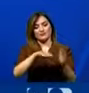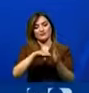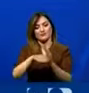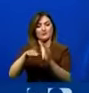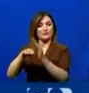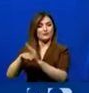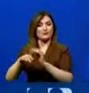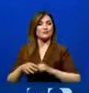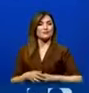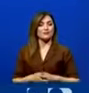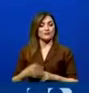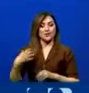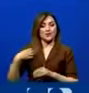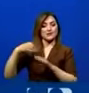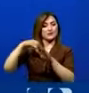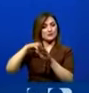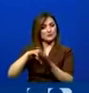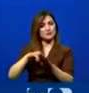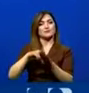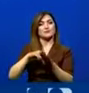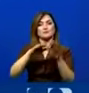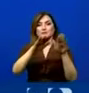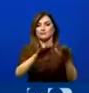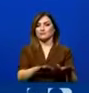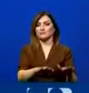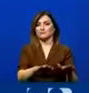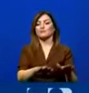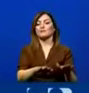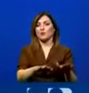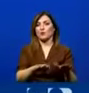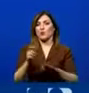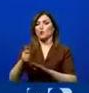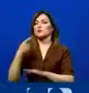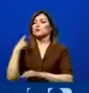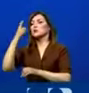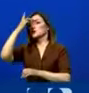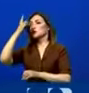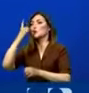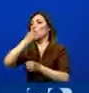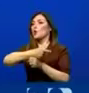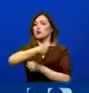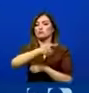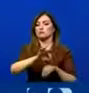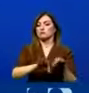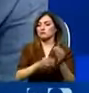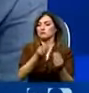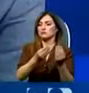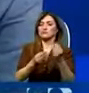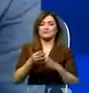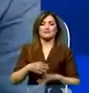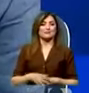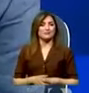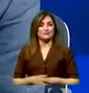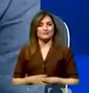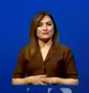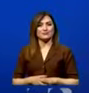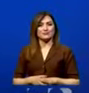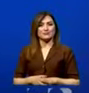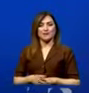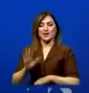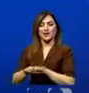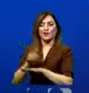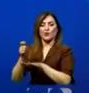con la garantía de que eso va a estar disponible para los jueces. Y tenemos una aproximación con cuestión de jueces?